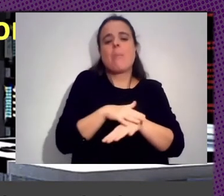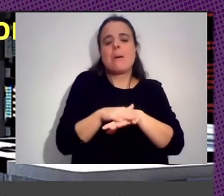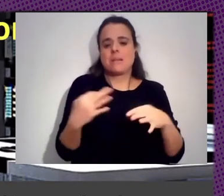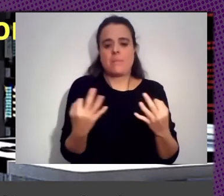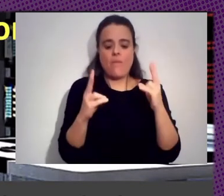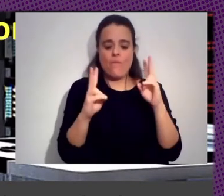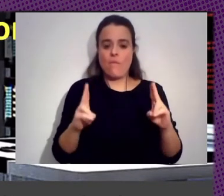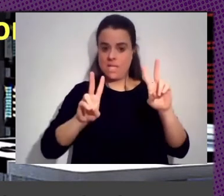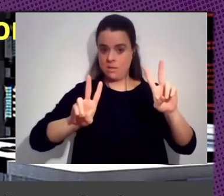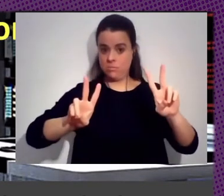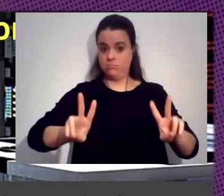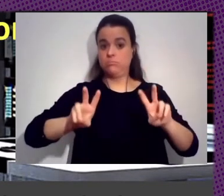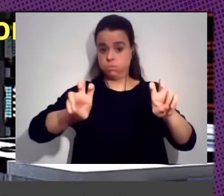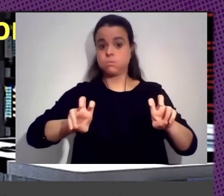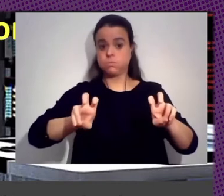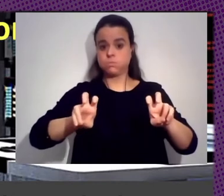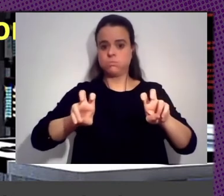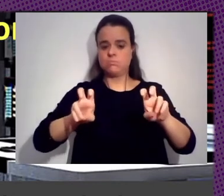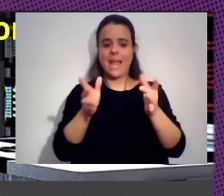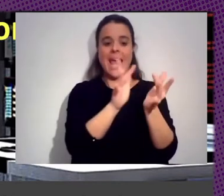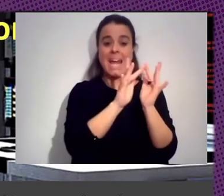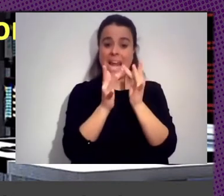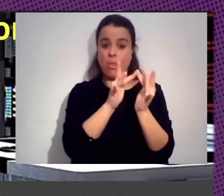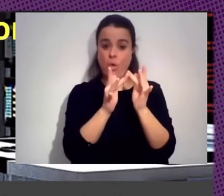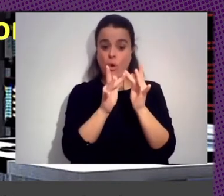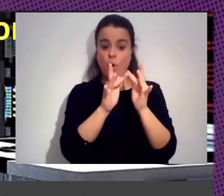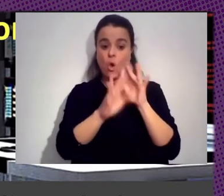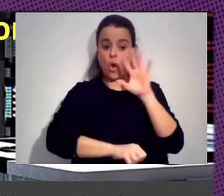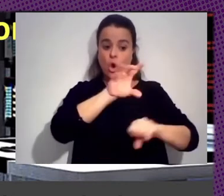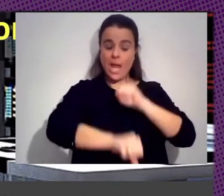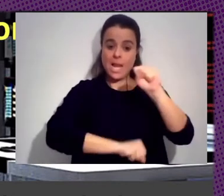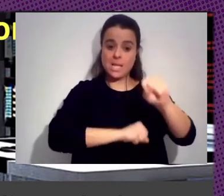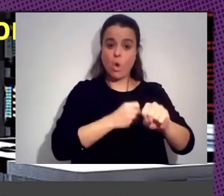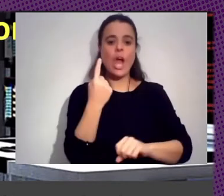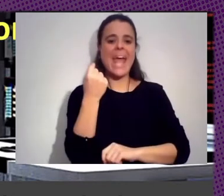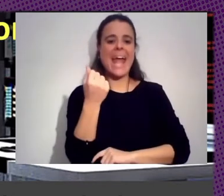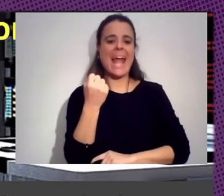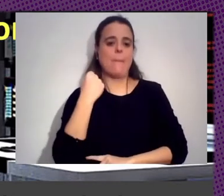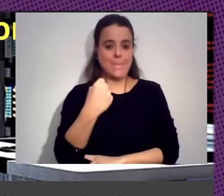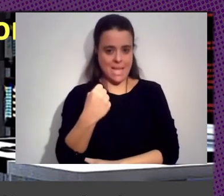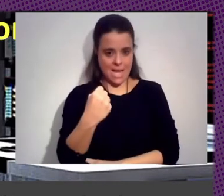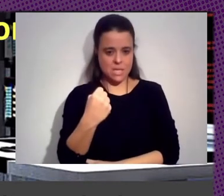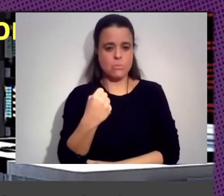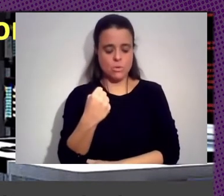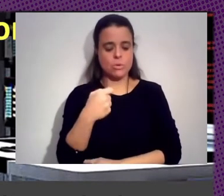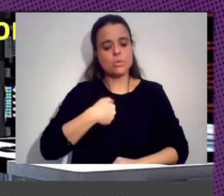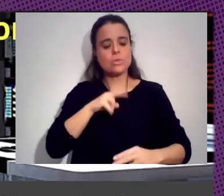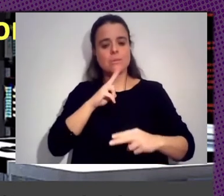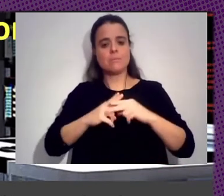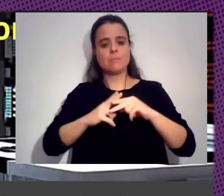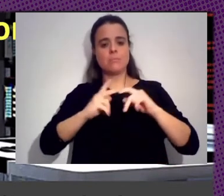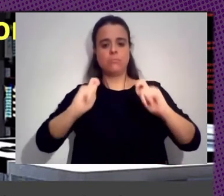Entonces En Las Relaciones Entre Colonialismo Y El Capitalismo Lo Que Llamamos El Colonialismo De Datos